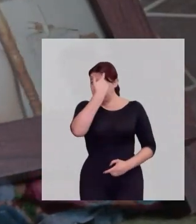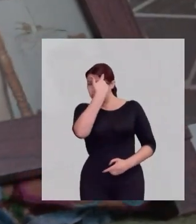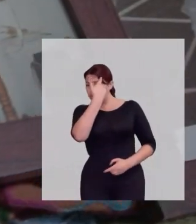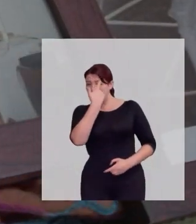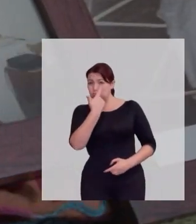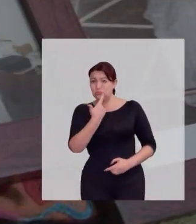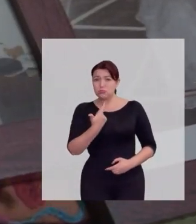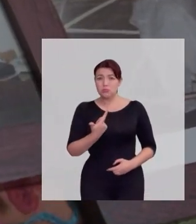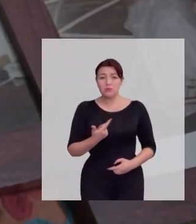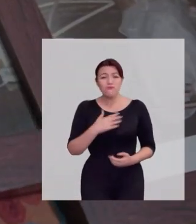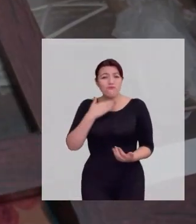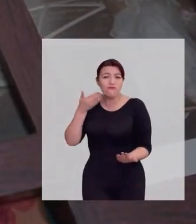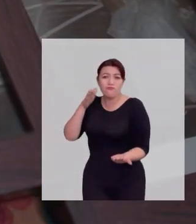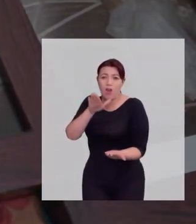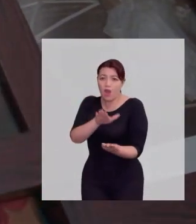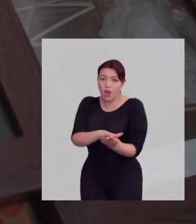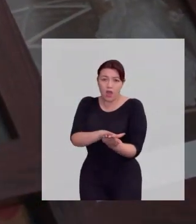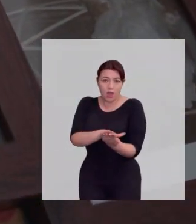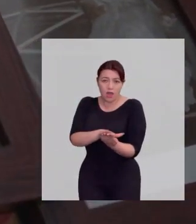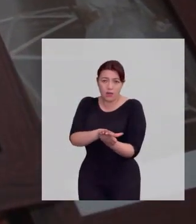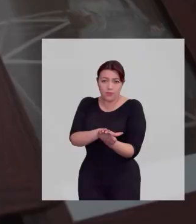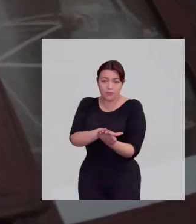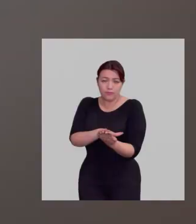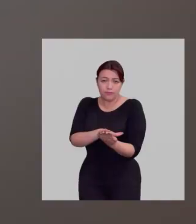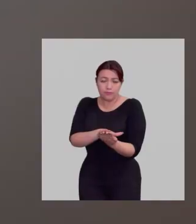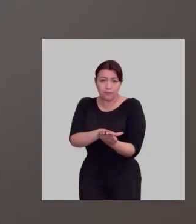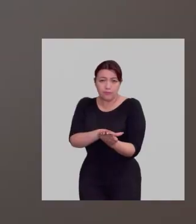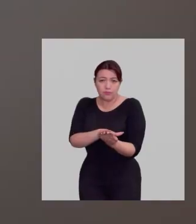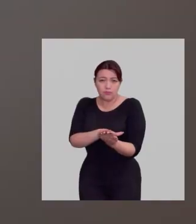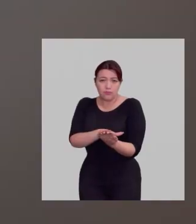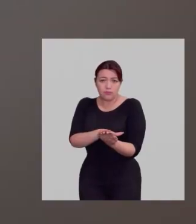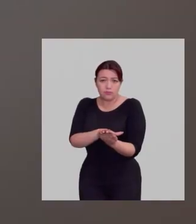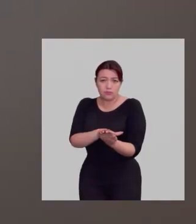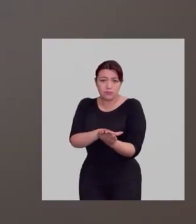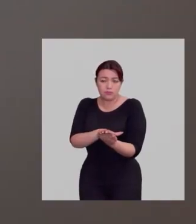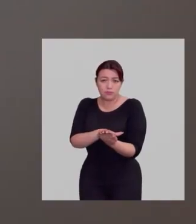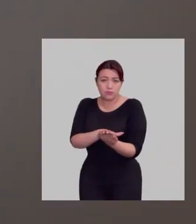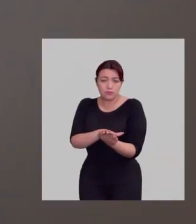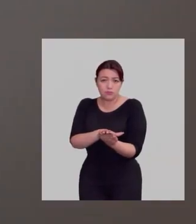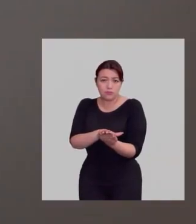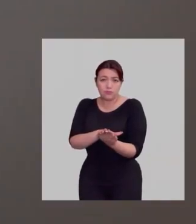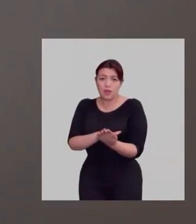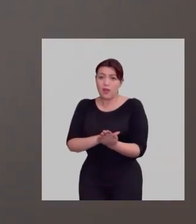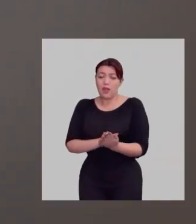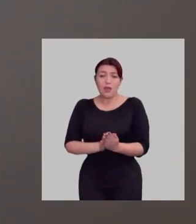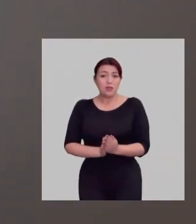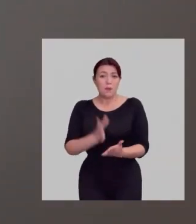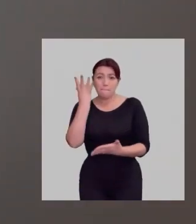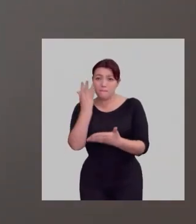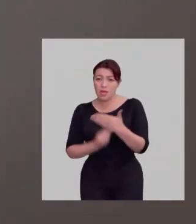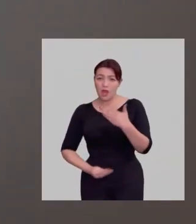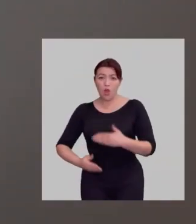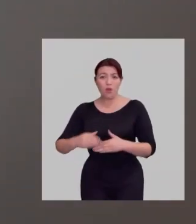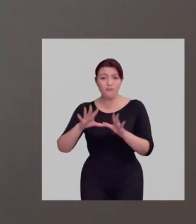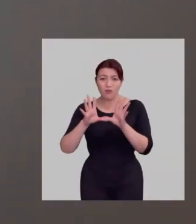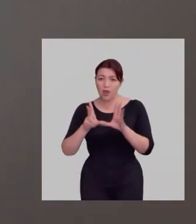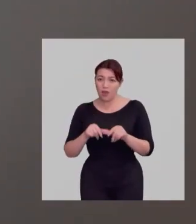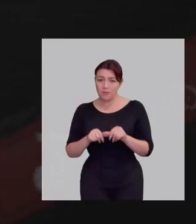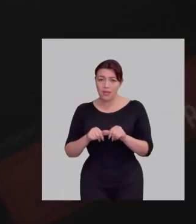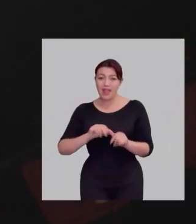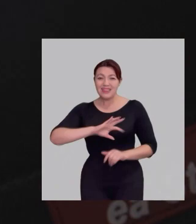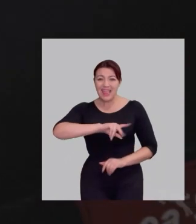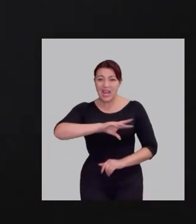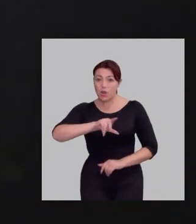rostro, lado izquierdo. Él falleció. Y así terminaron con una familia.